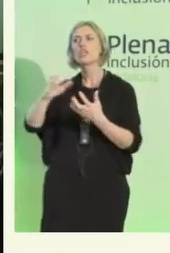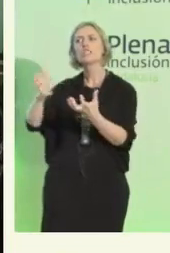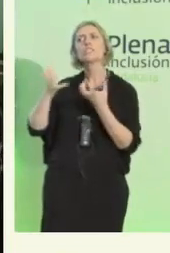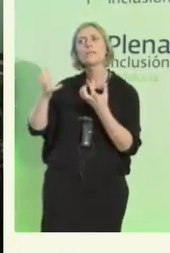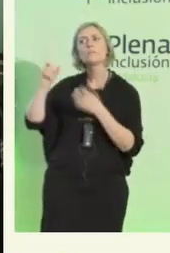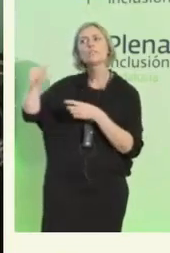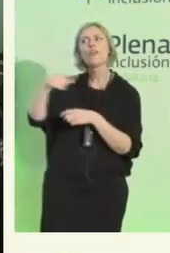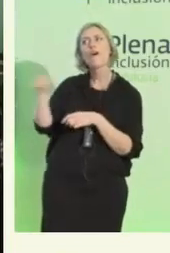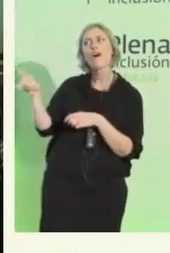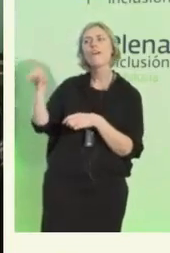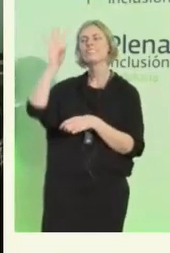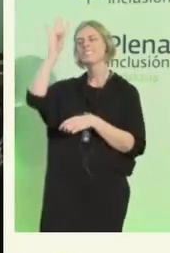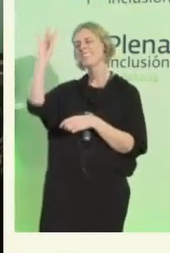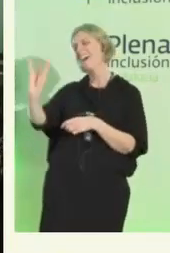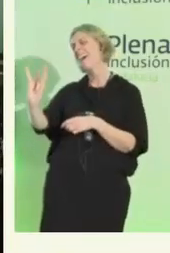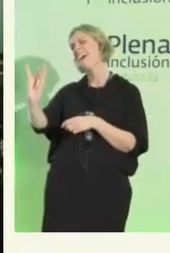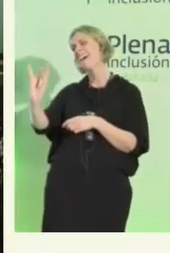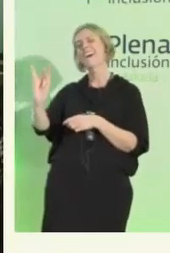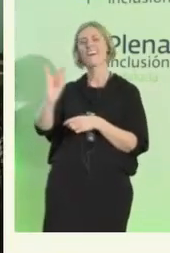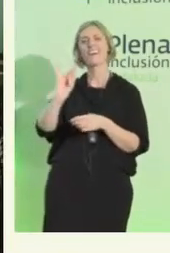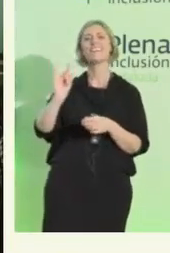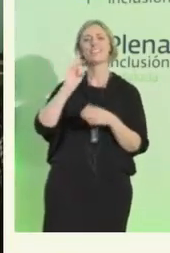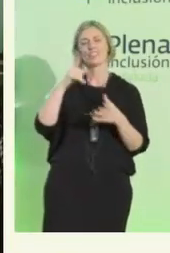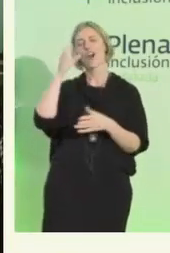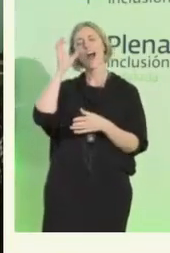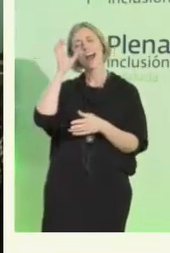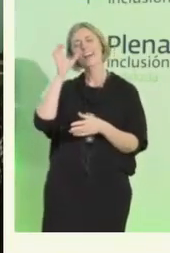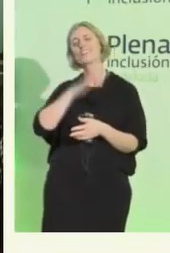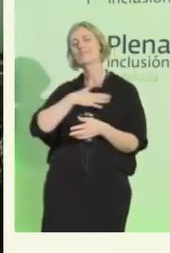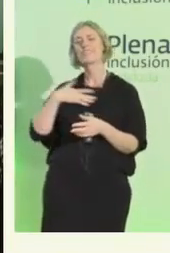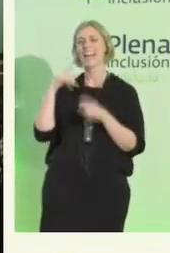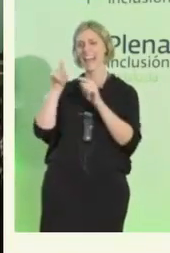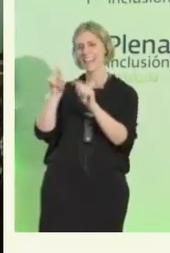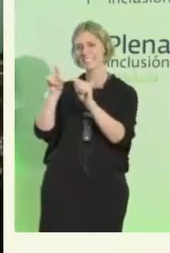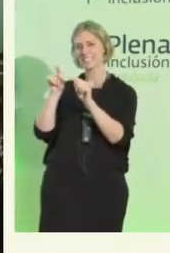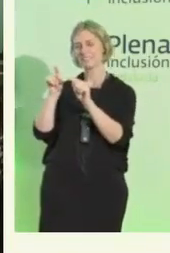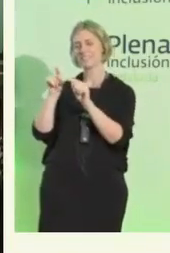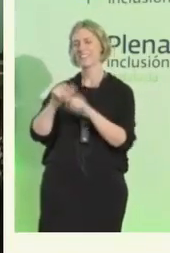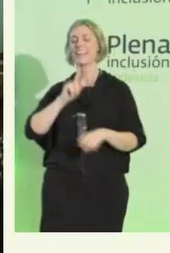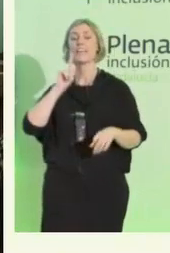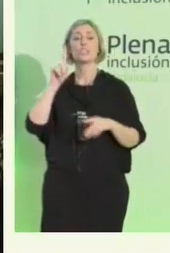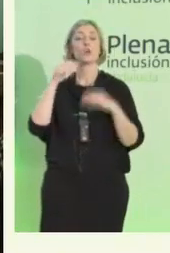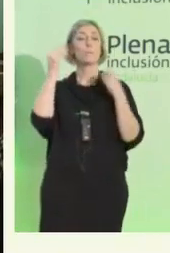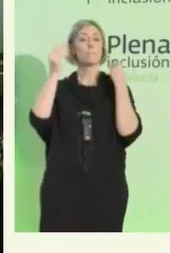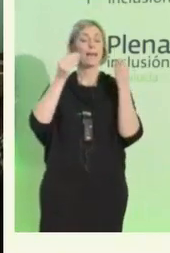Eso es lo que yo quería escuchar. Pues yo creo que nos llevamos todo